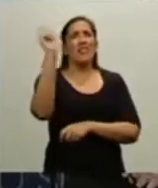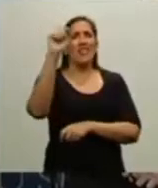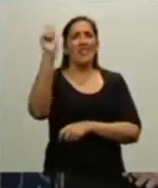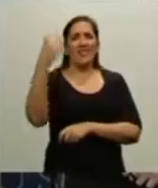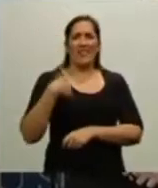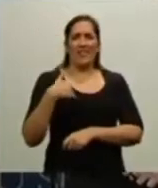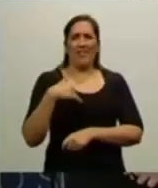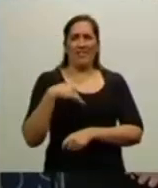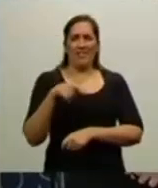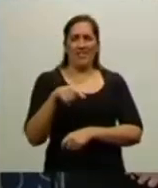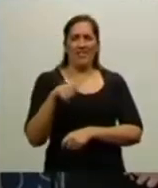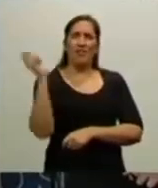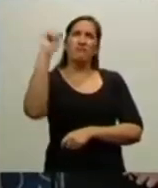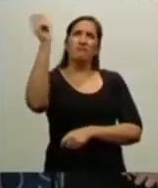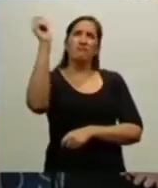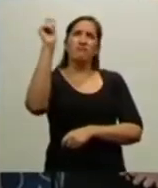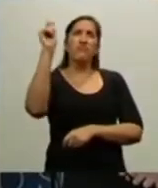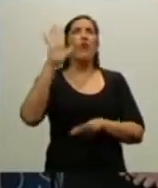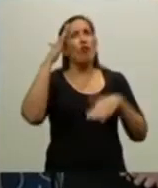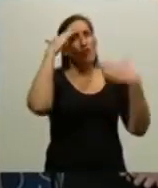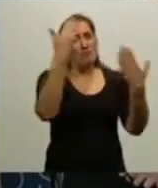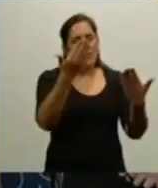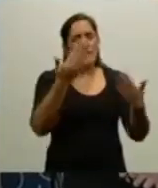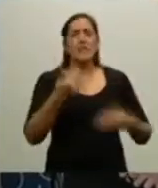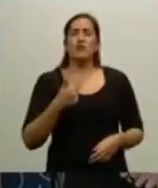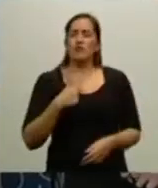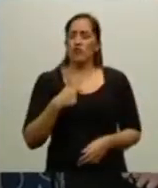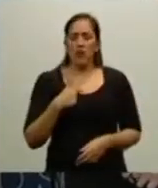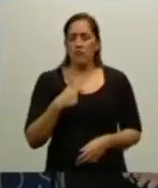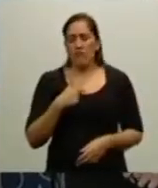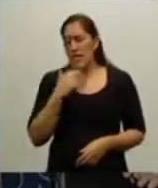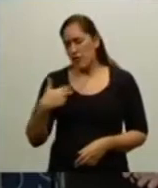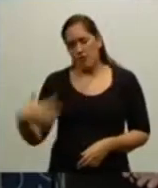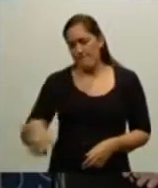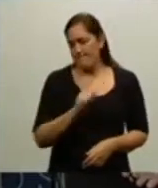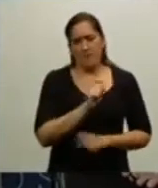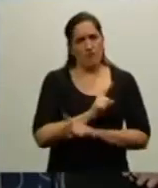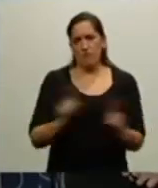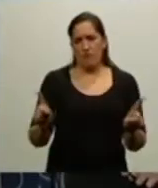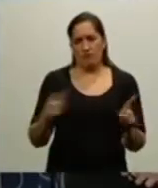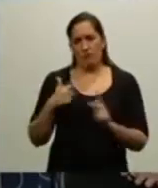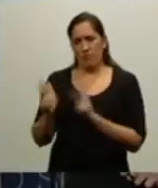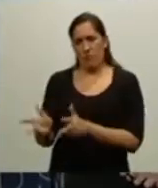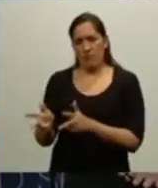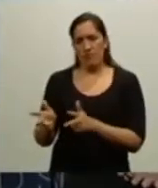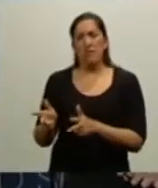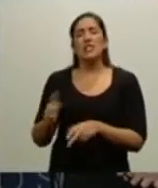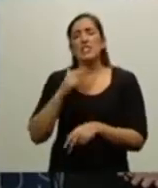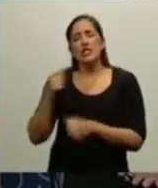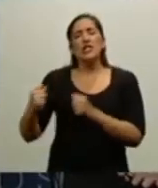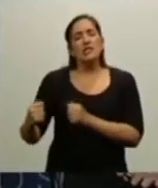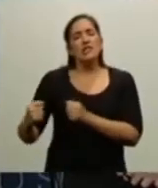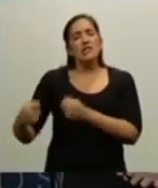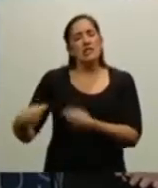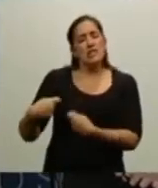a conmemorarlo. Yo por supuesto dije, no te voy a llevar y él insistió, así